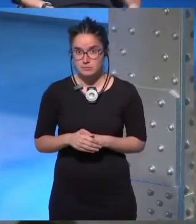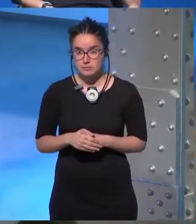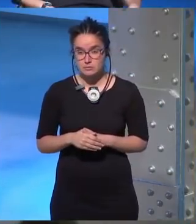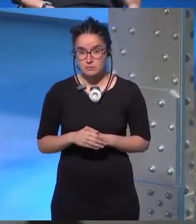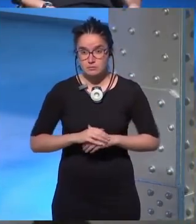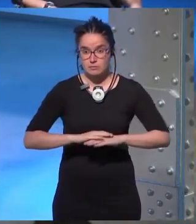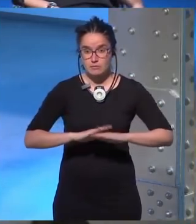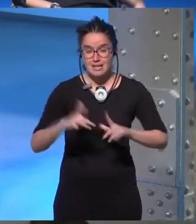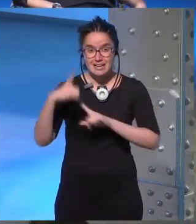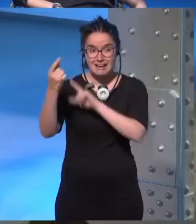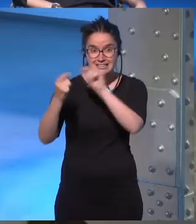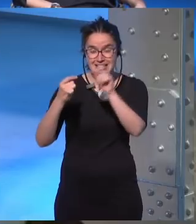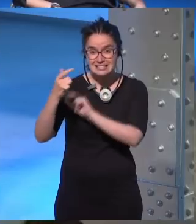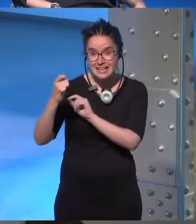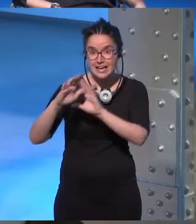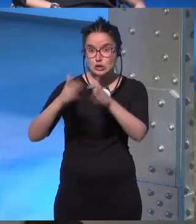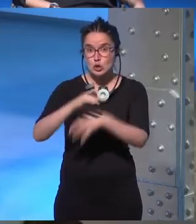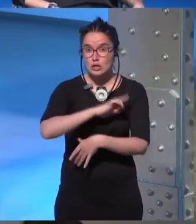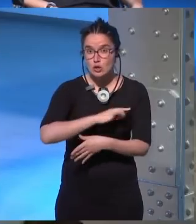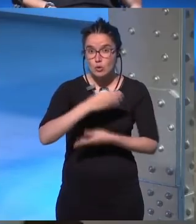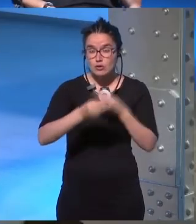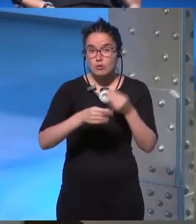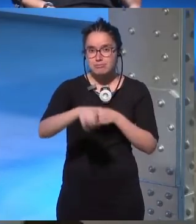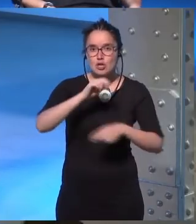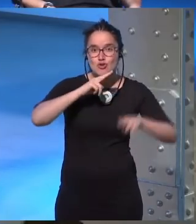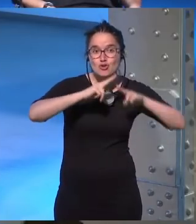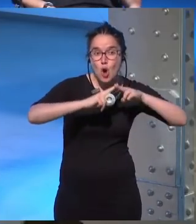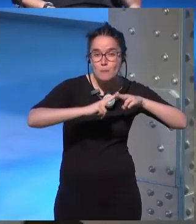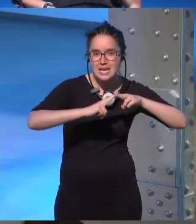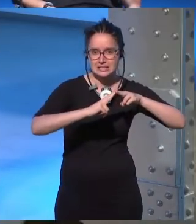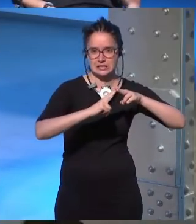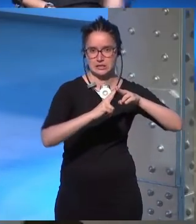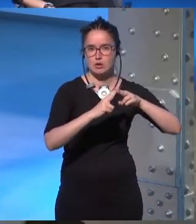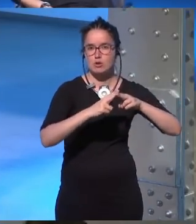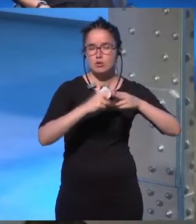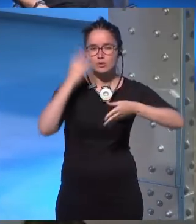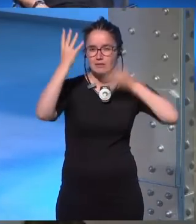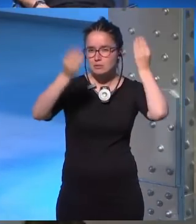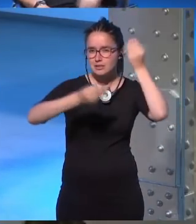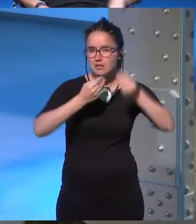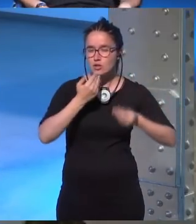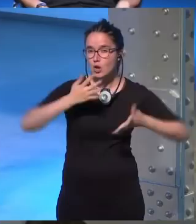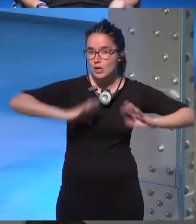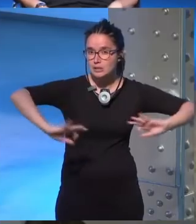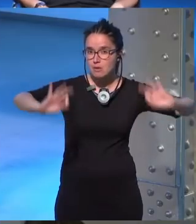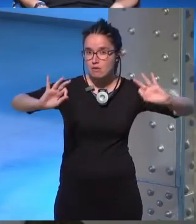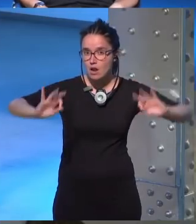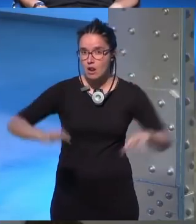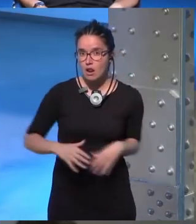en las estrellas son legión cuando elegiste los nombres de las diferentes facciones estabas pensando en algo en especial